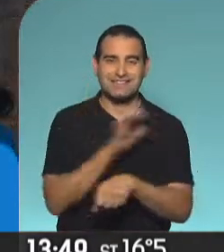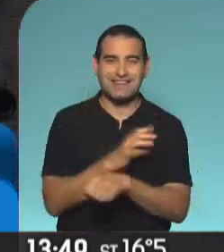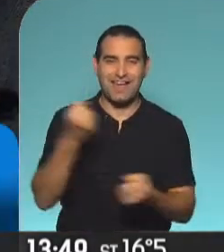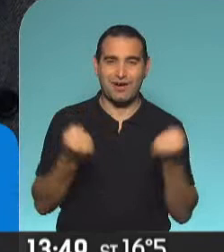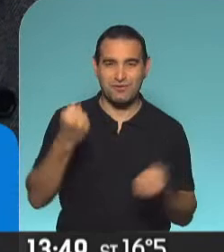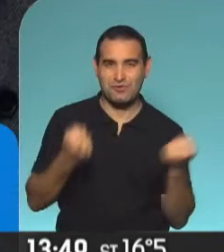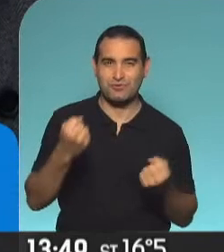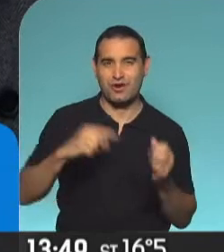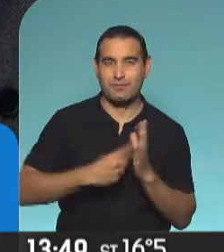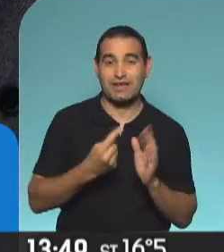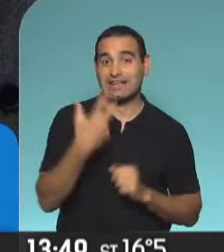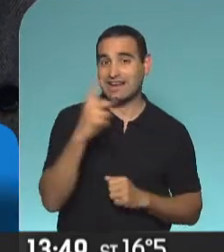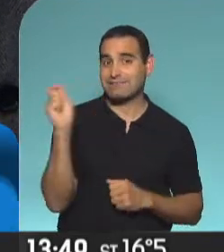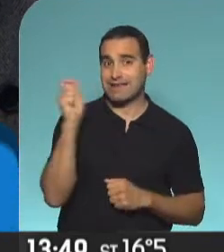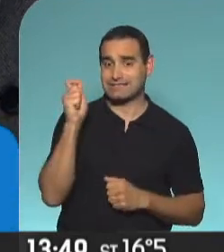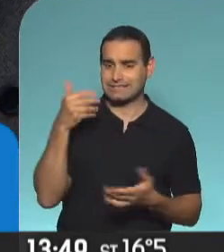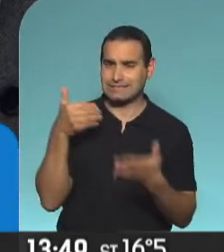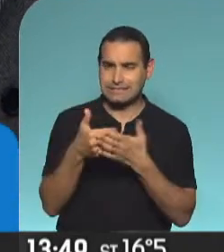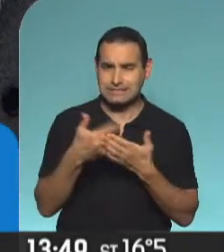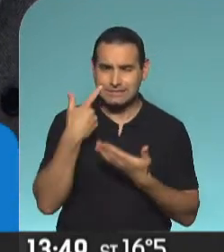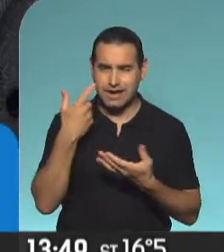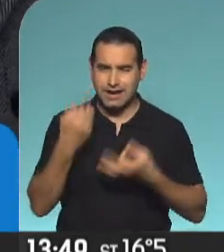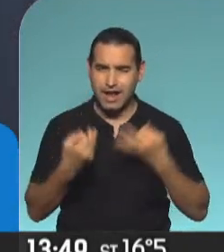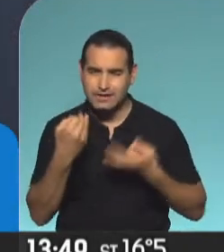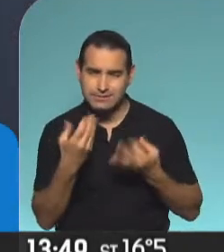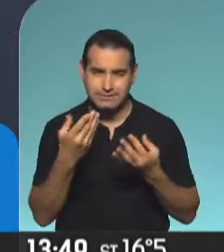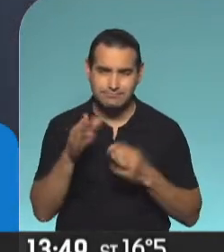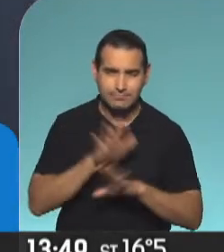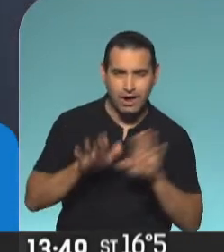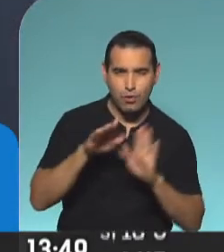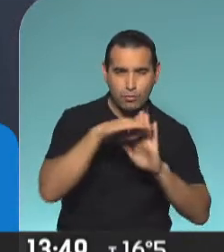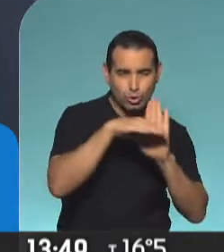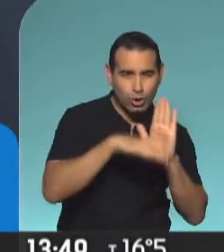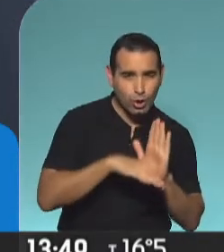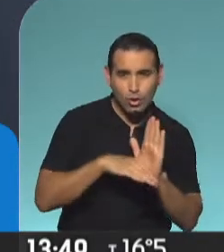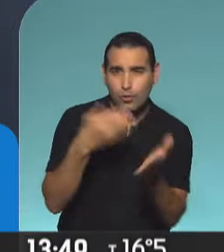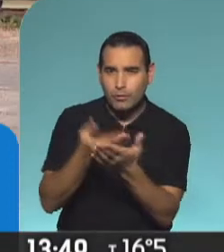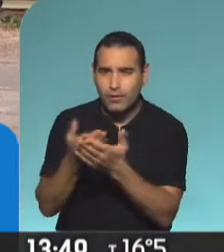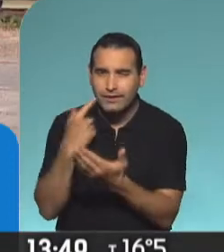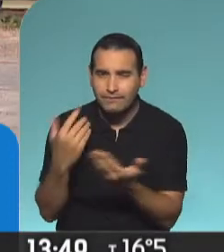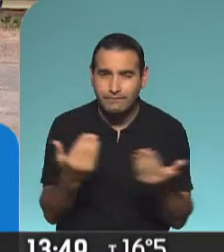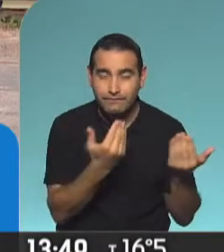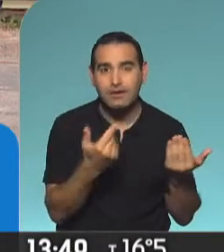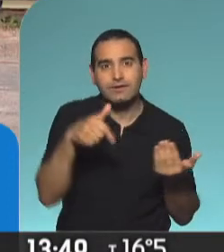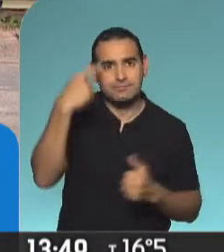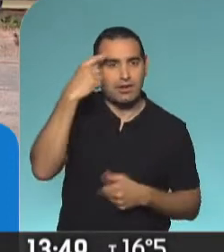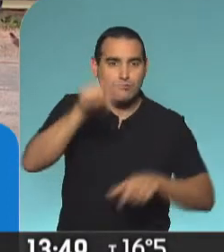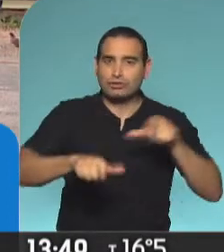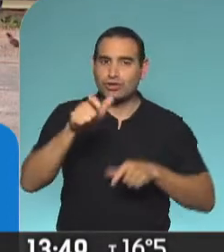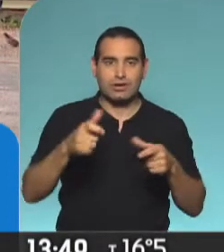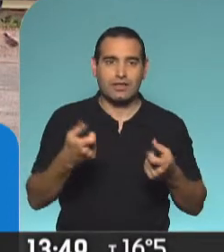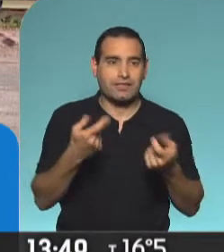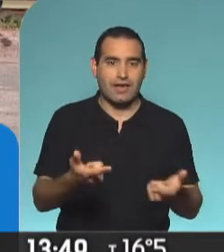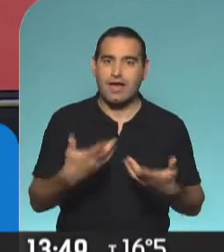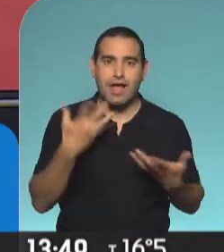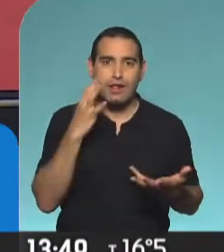mucho tiempo de trabajo, estuvimos tres meses analizando protocolos, analizando propuestas, y dijimos, tenemos que empezar a entretener a la gente. Cuando